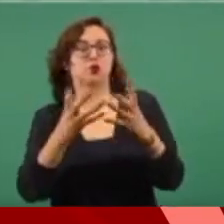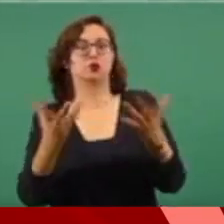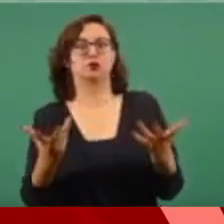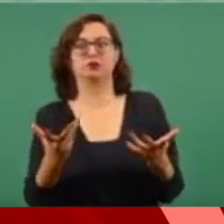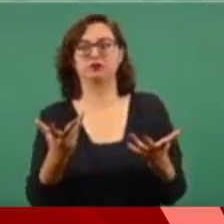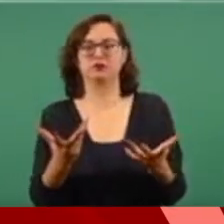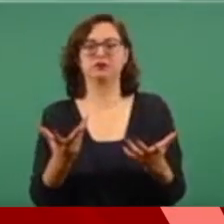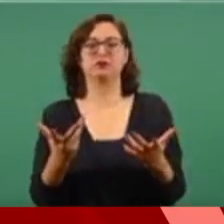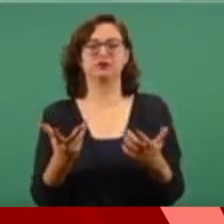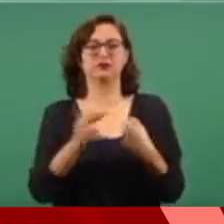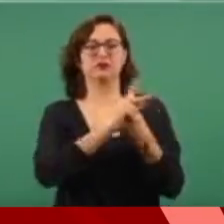infantil.